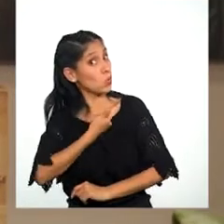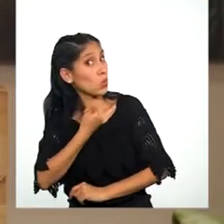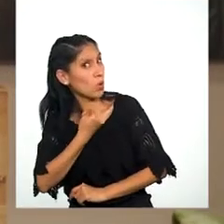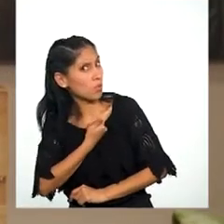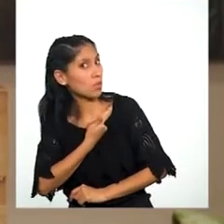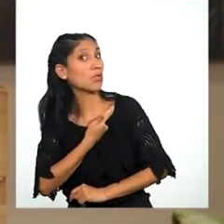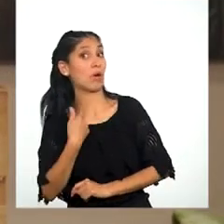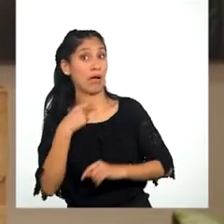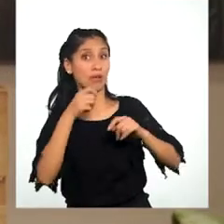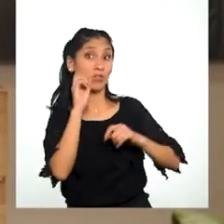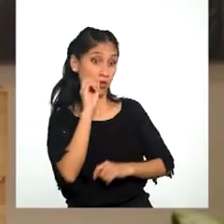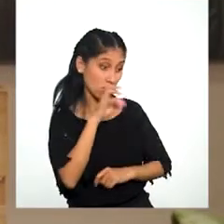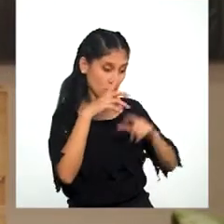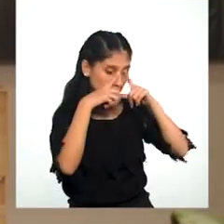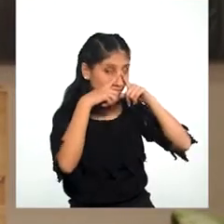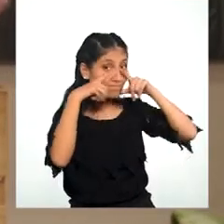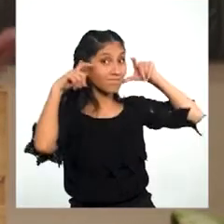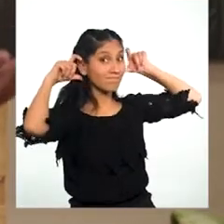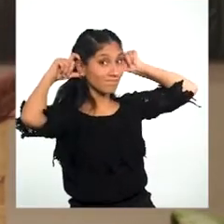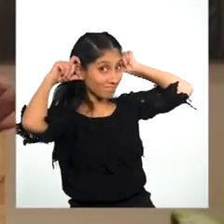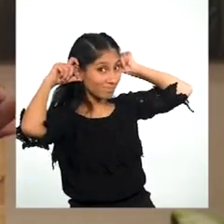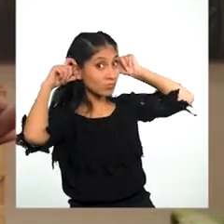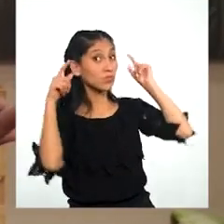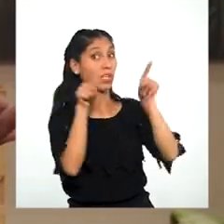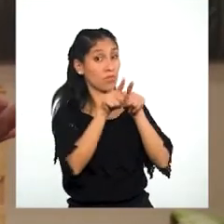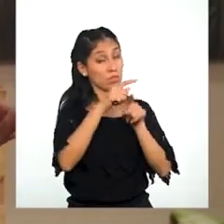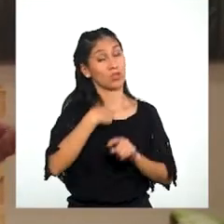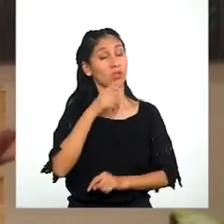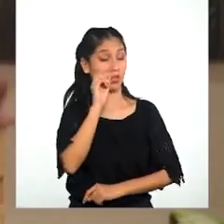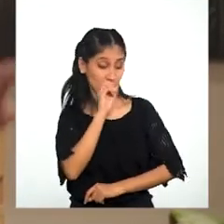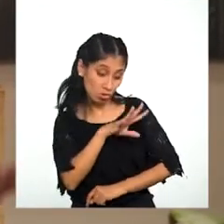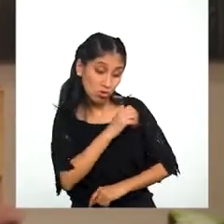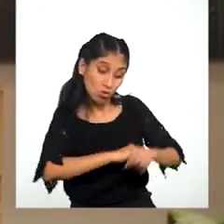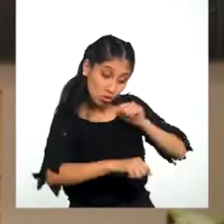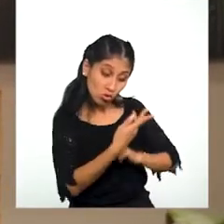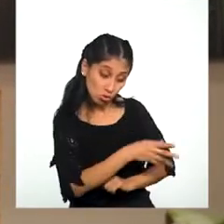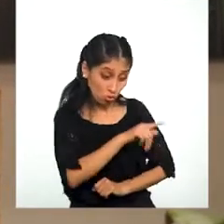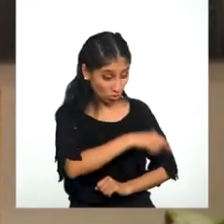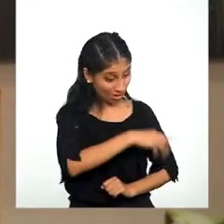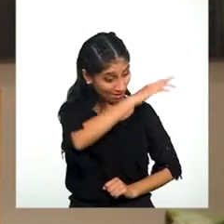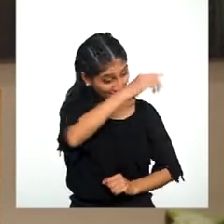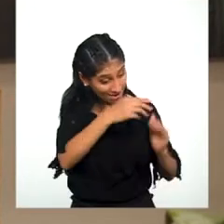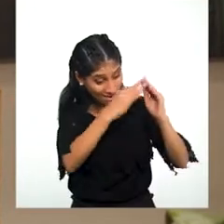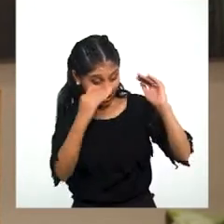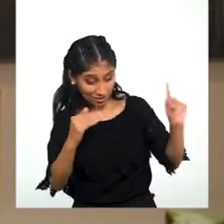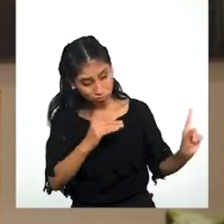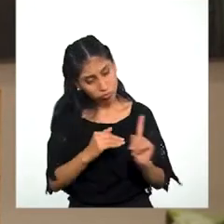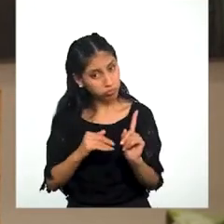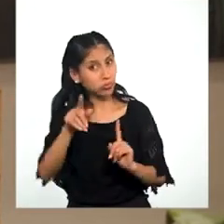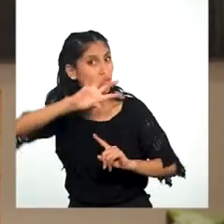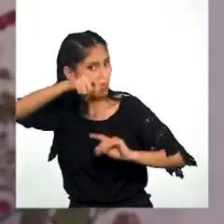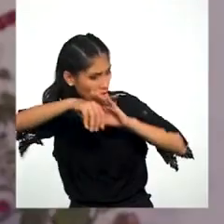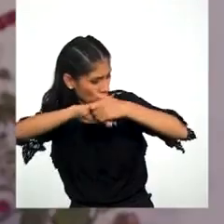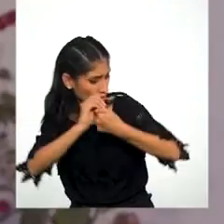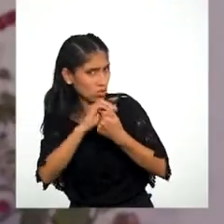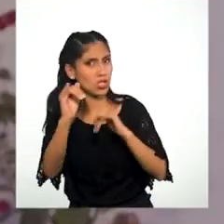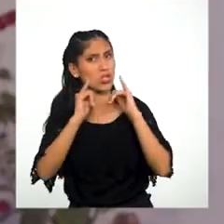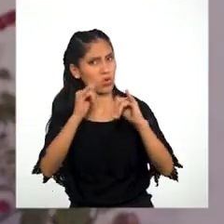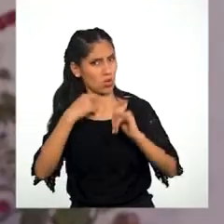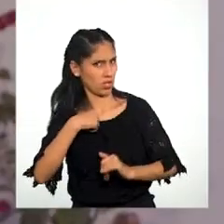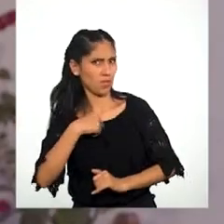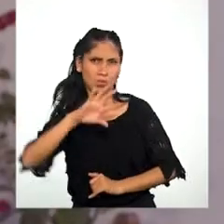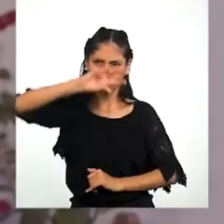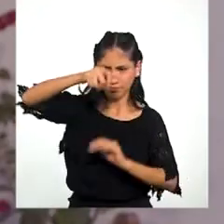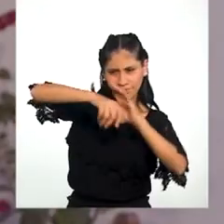Y si les pedimos Que se laven las manos Al regresar a casa Pues nosotros También tenemos Que hacerlo Es